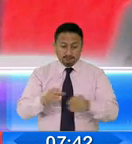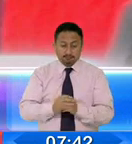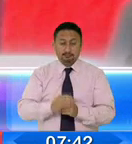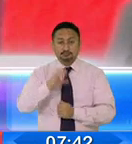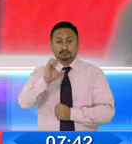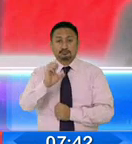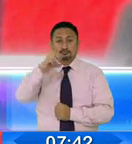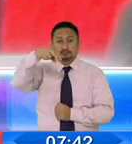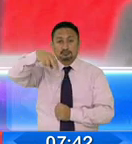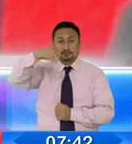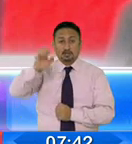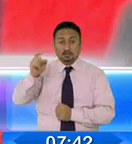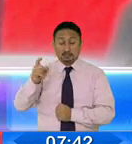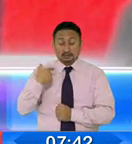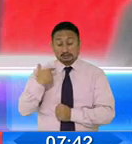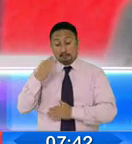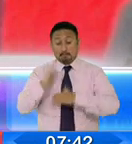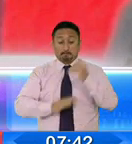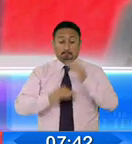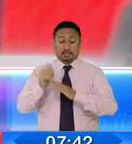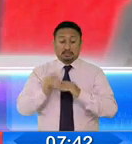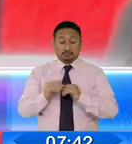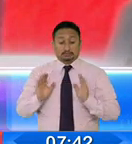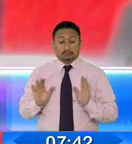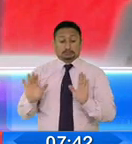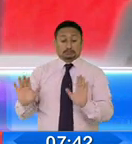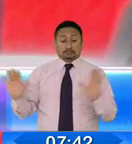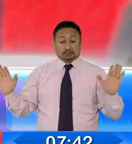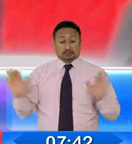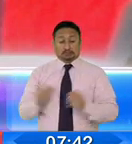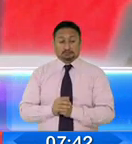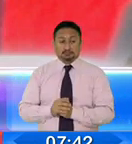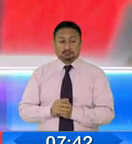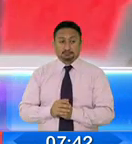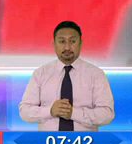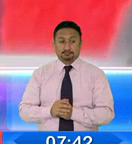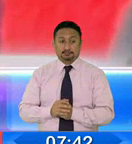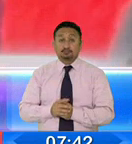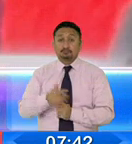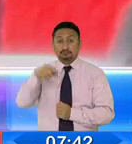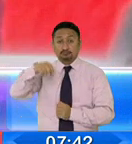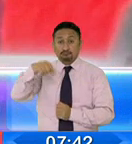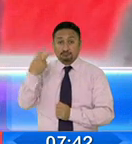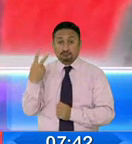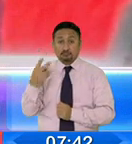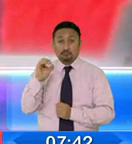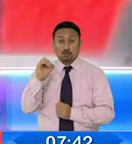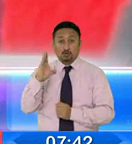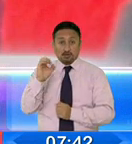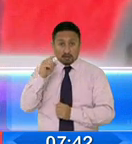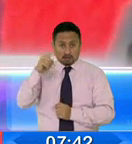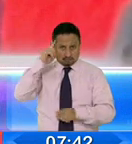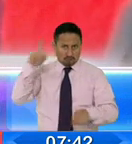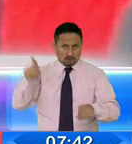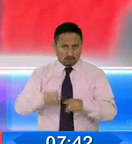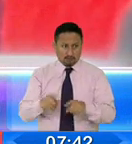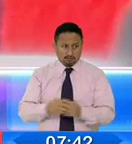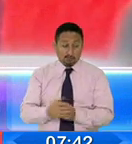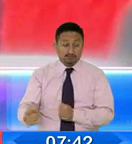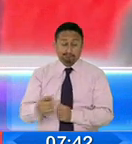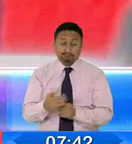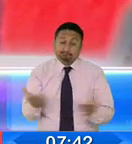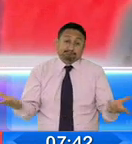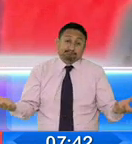se lavó las manos en presencia del acuerdo que se hizo de la misión de la OEA, pero nada de eso sirvió.